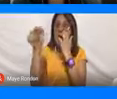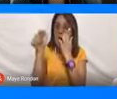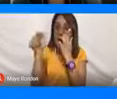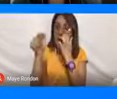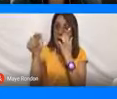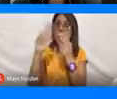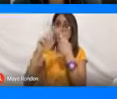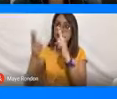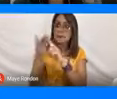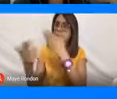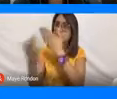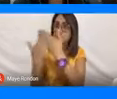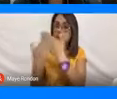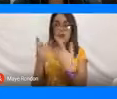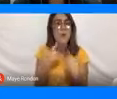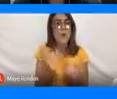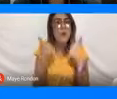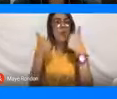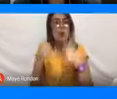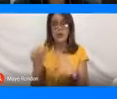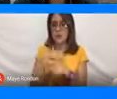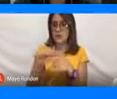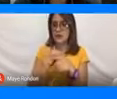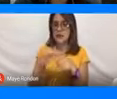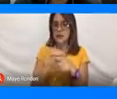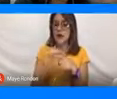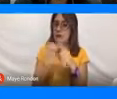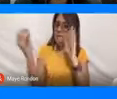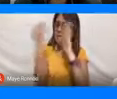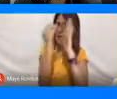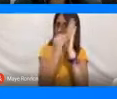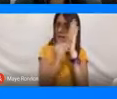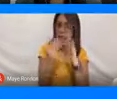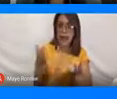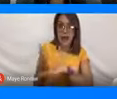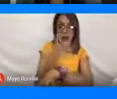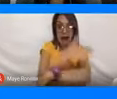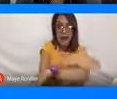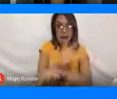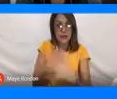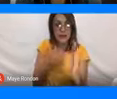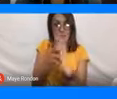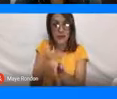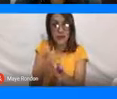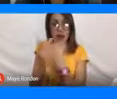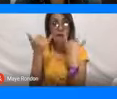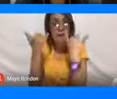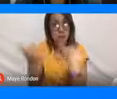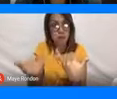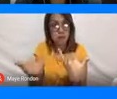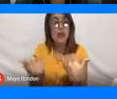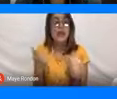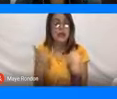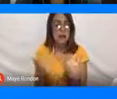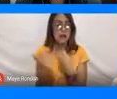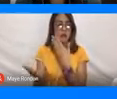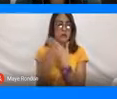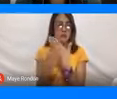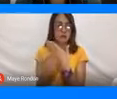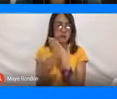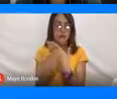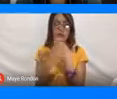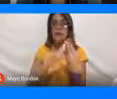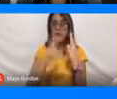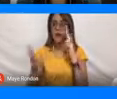buenas prácticas o esos protocolos que anteriormente habíamos mencionado. Entonces, una buena señalización